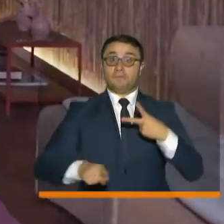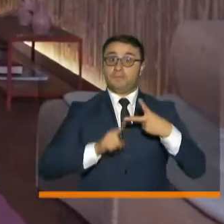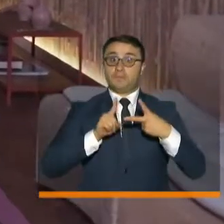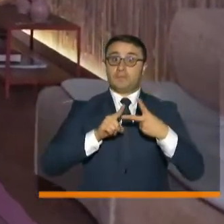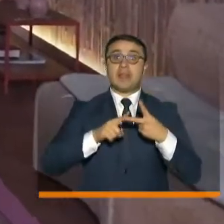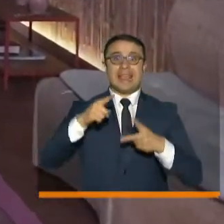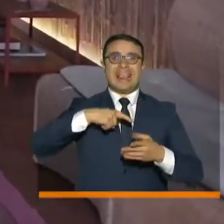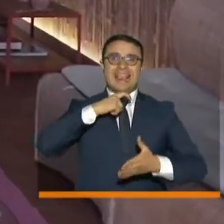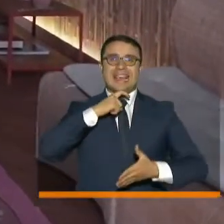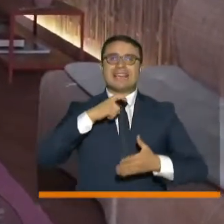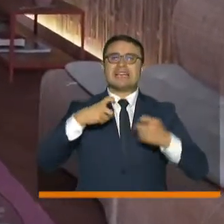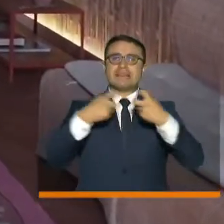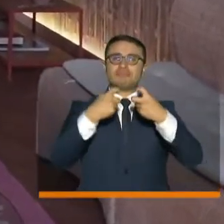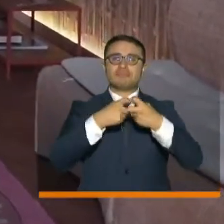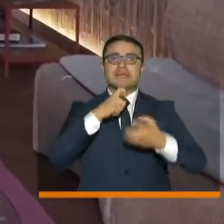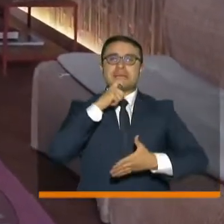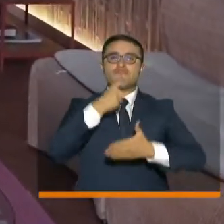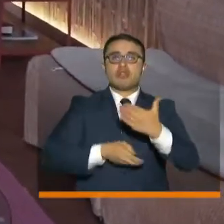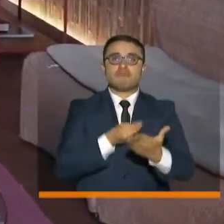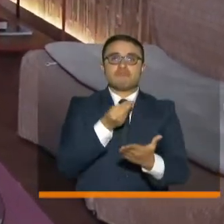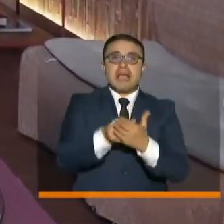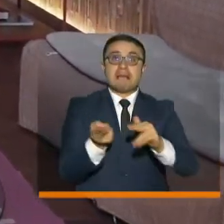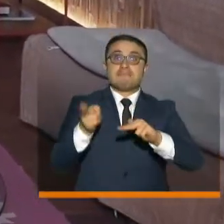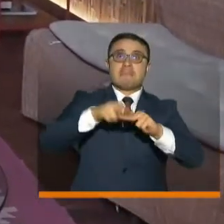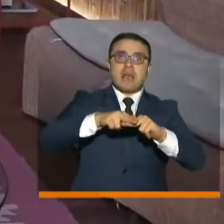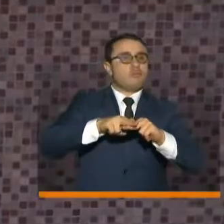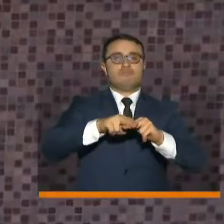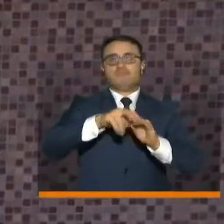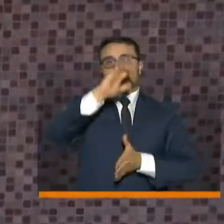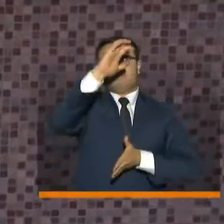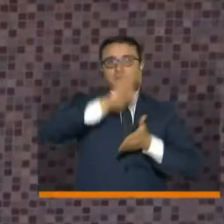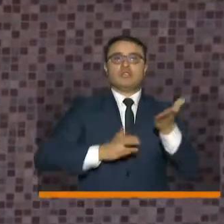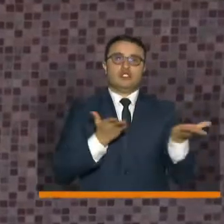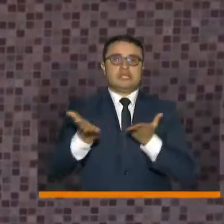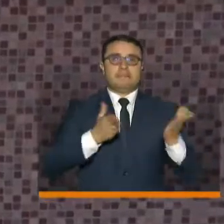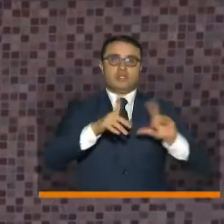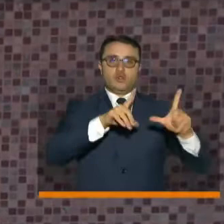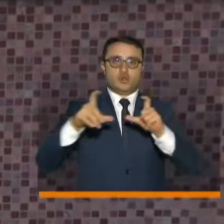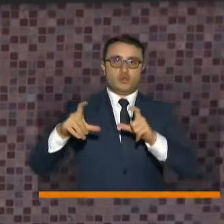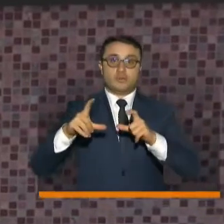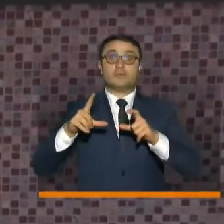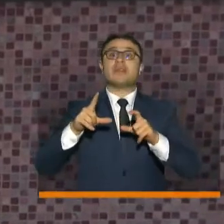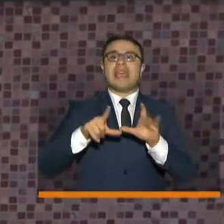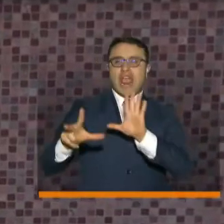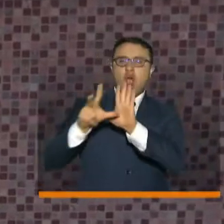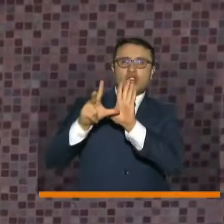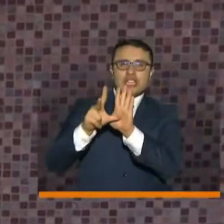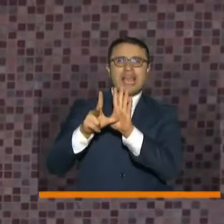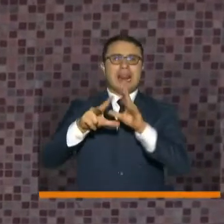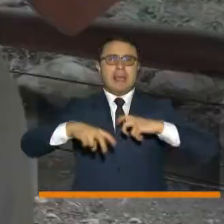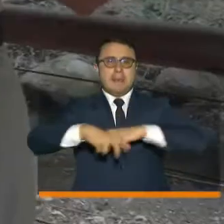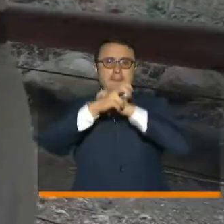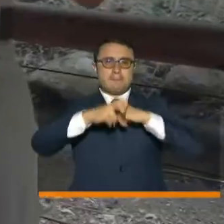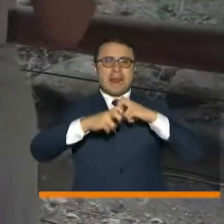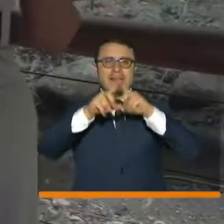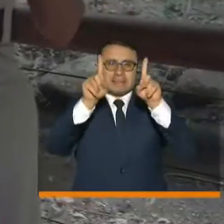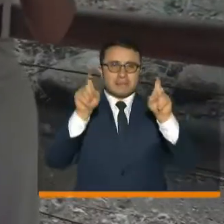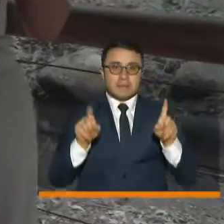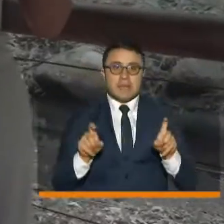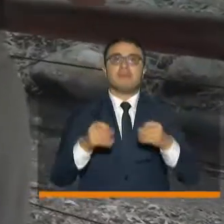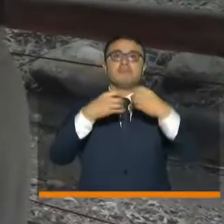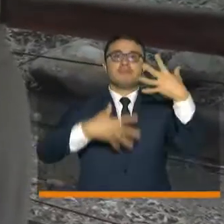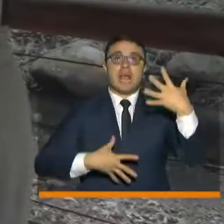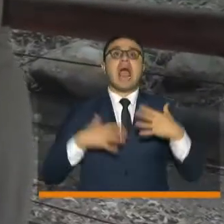pago de la sobretasa en el sector eléctrico para los prestadores de servicios turísticos, para los subsectores de alojamiento y los parques temáticos hasta el